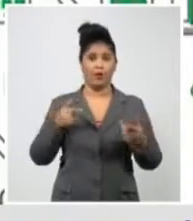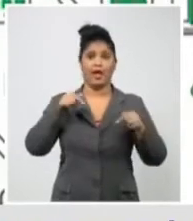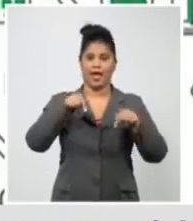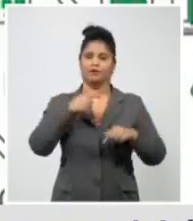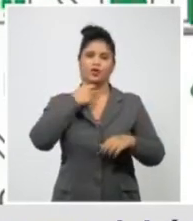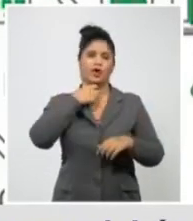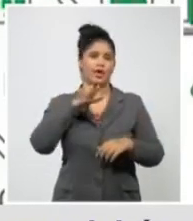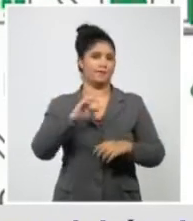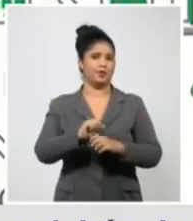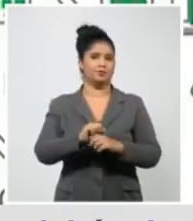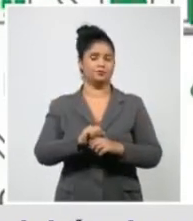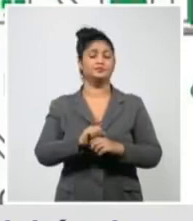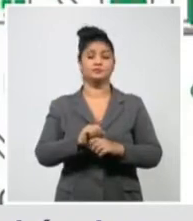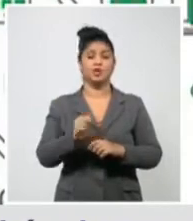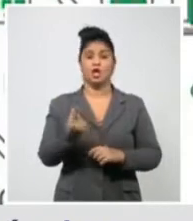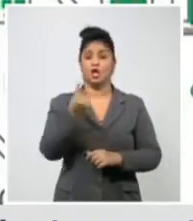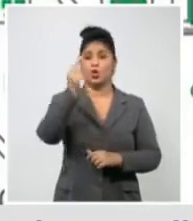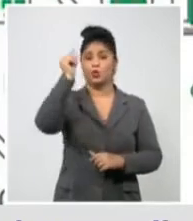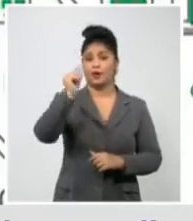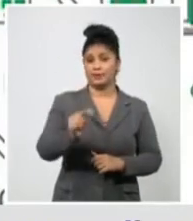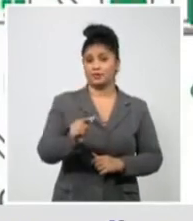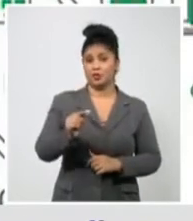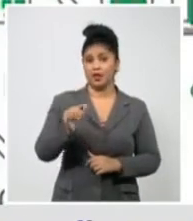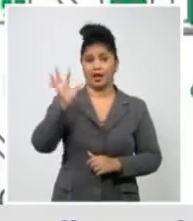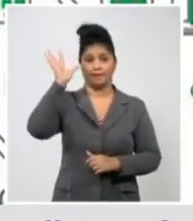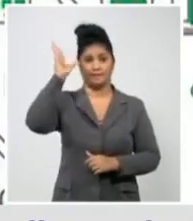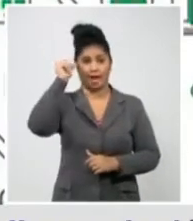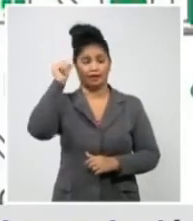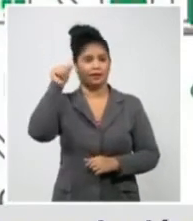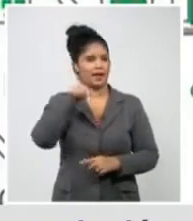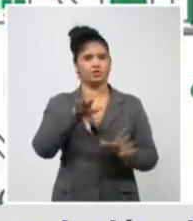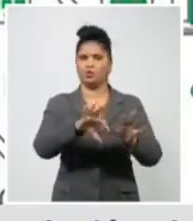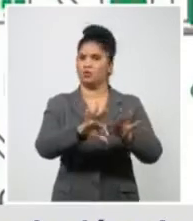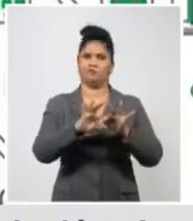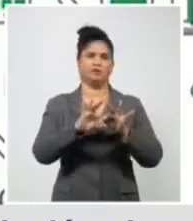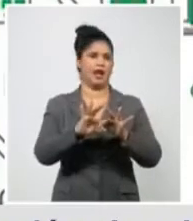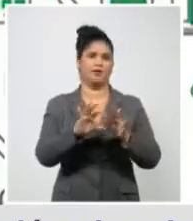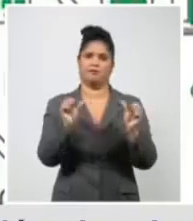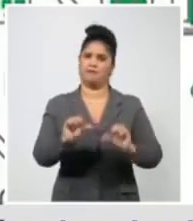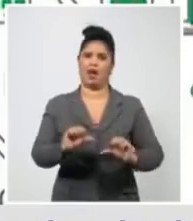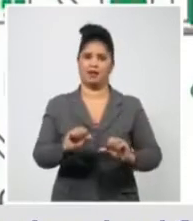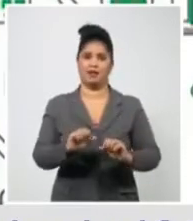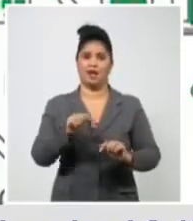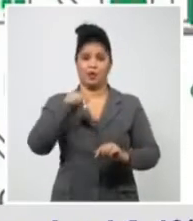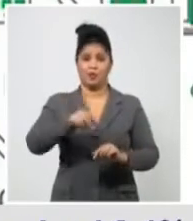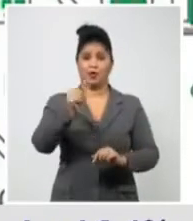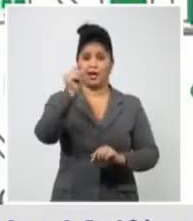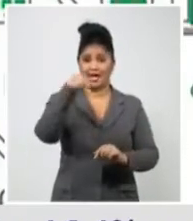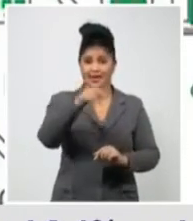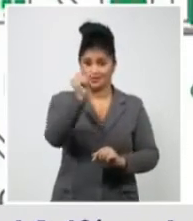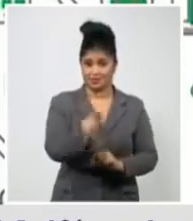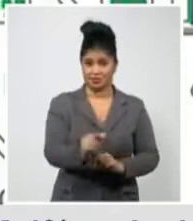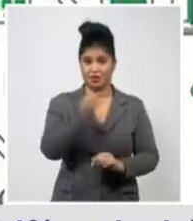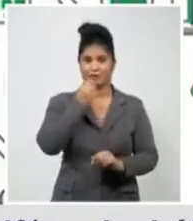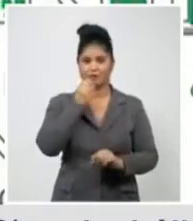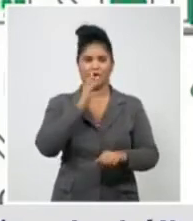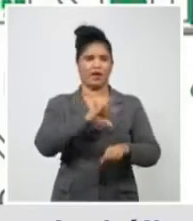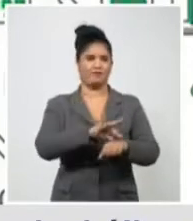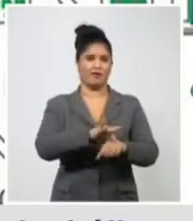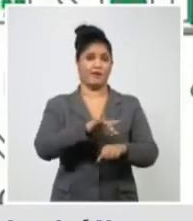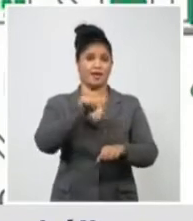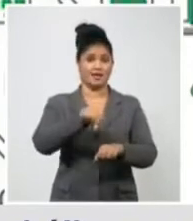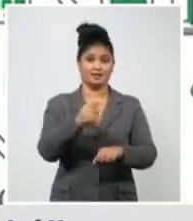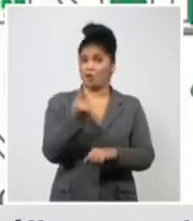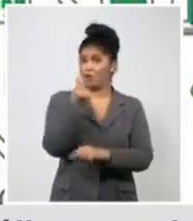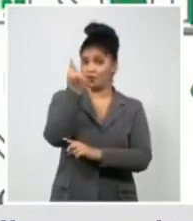cepa, lo que va a detener este fenómeno es que todos realmente nos pongamos, primero a cuidarnos